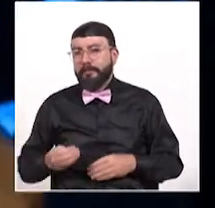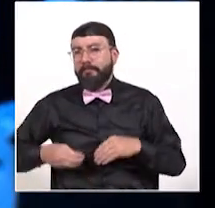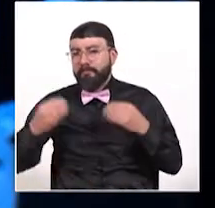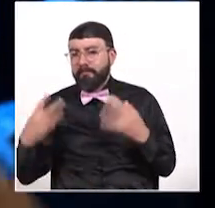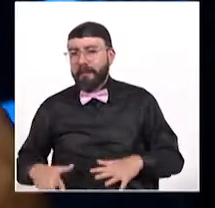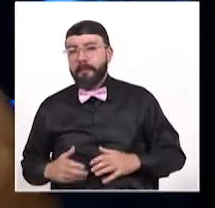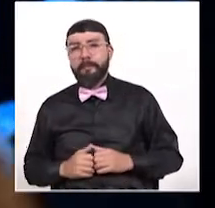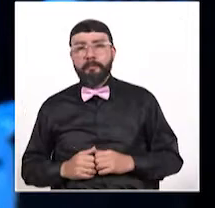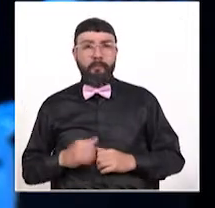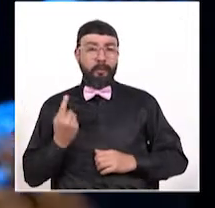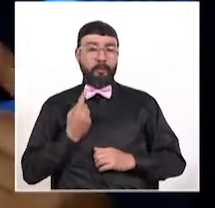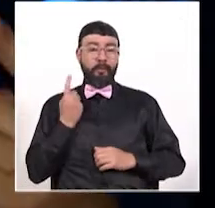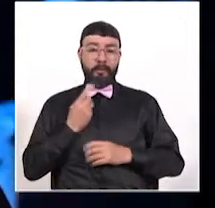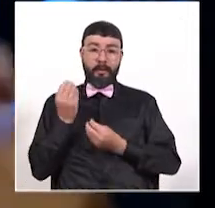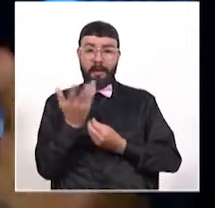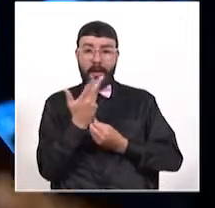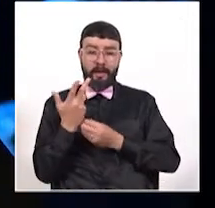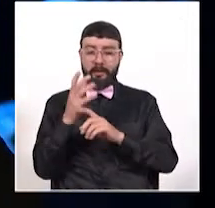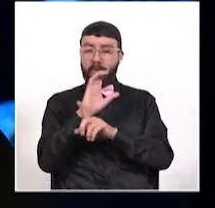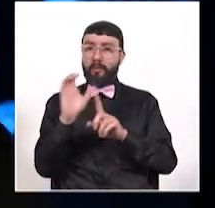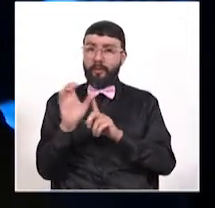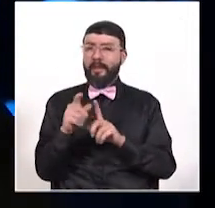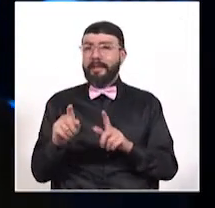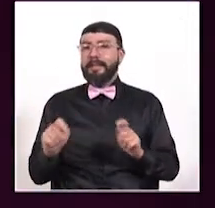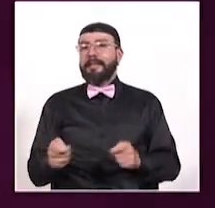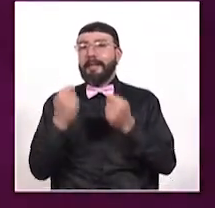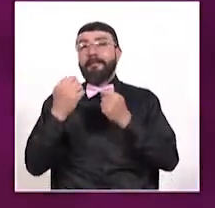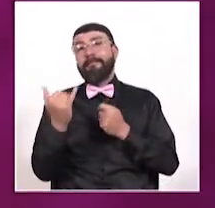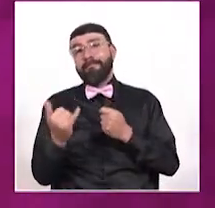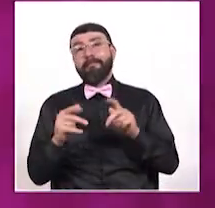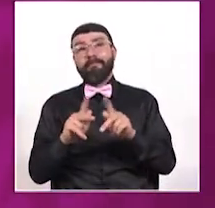Solo el arte y la cultura salva a esta humanidad.